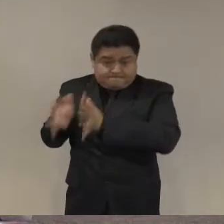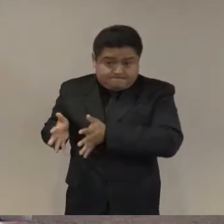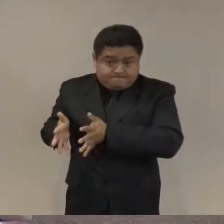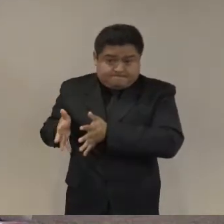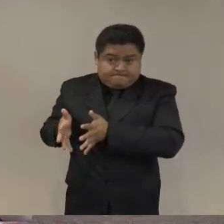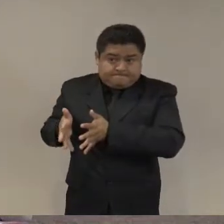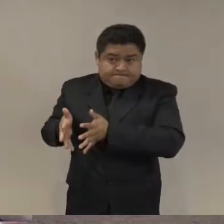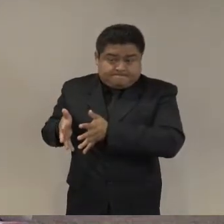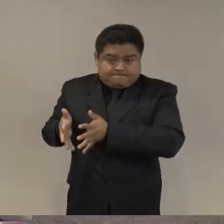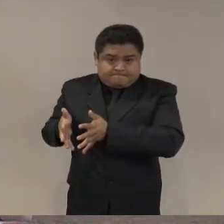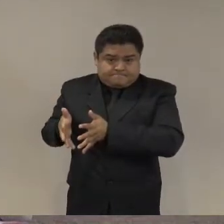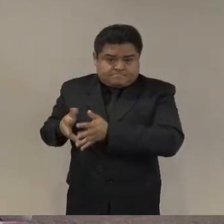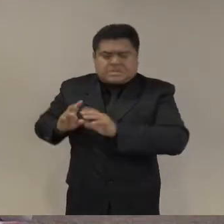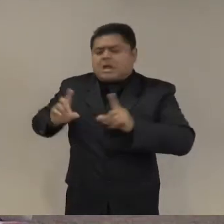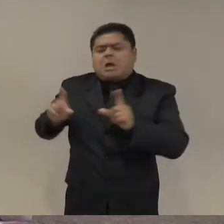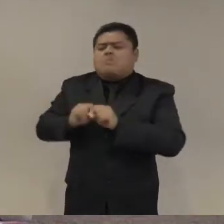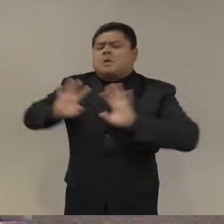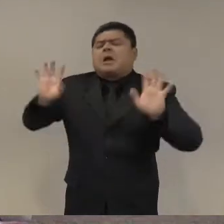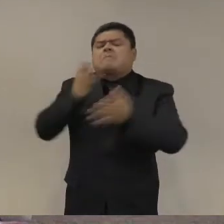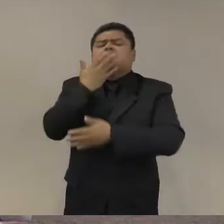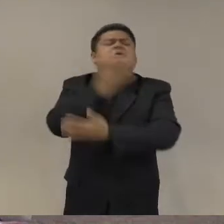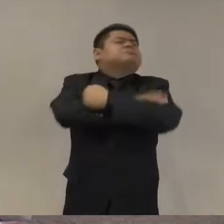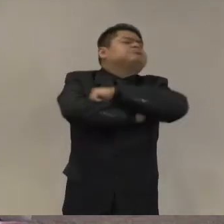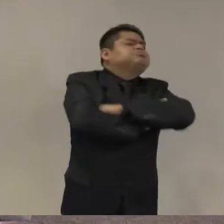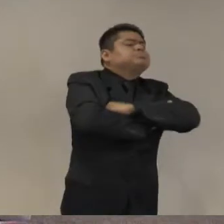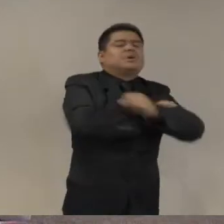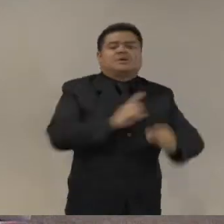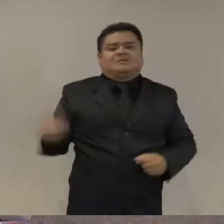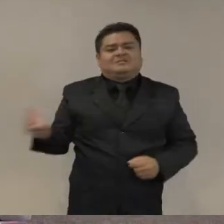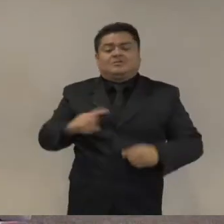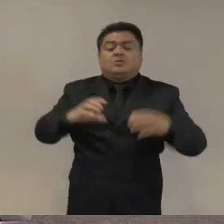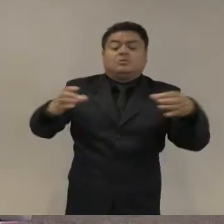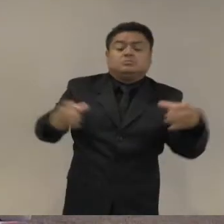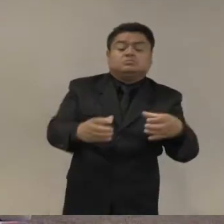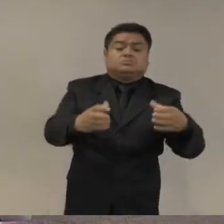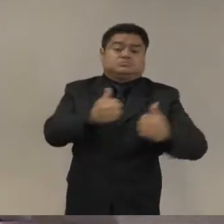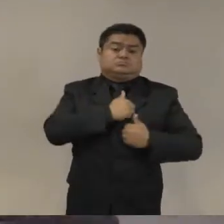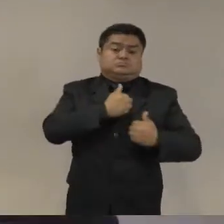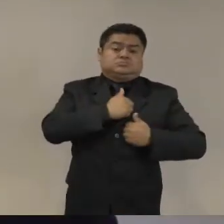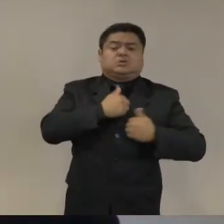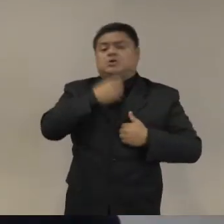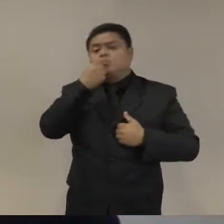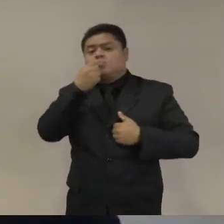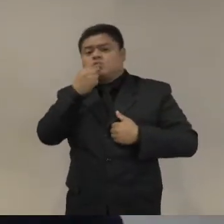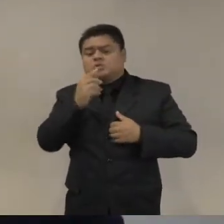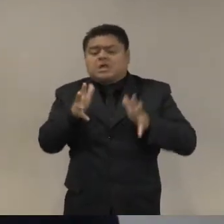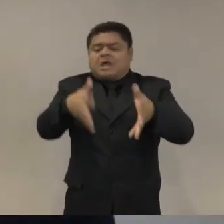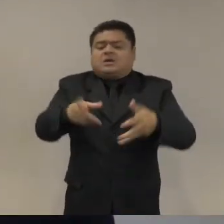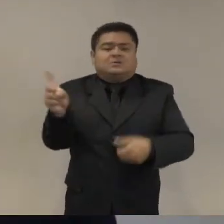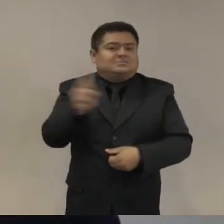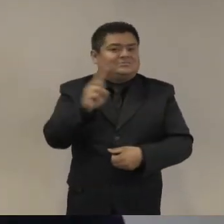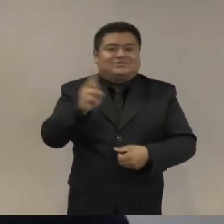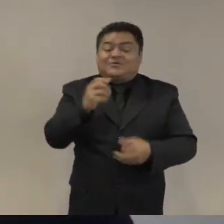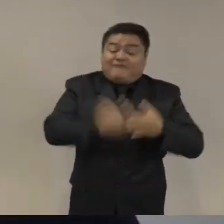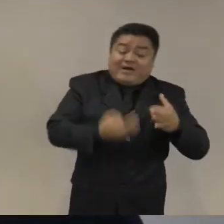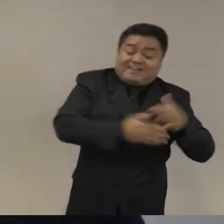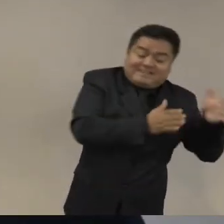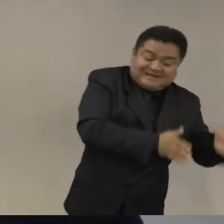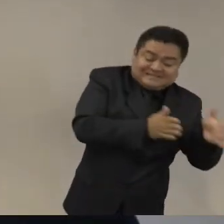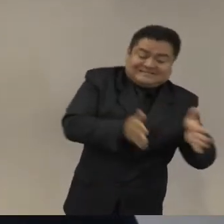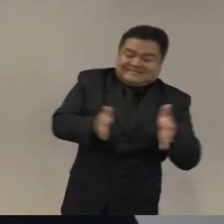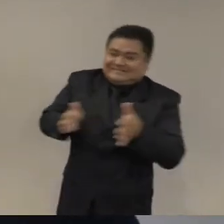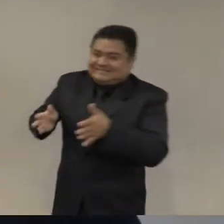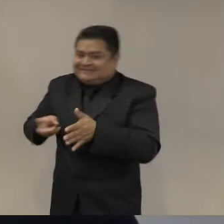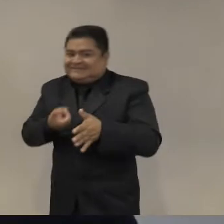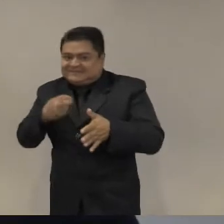no hay que simplemente quedar con los soldados o con los policías como hacían en río hay que empezar lo demás rapidísimo entonces por